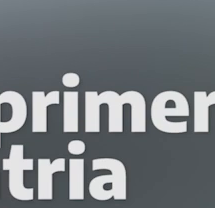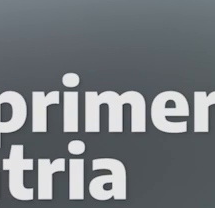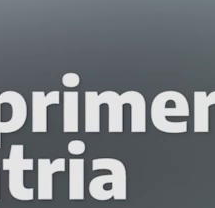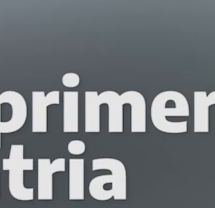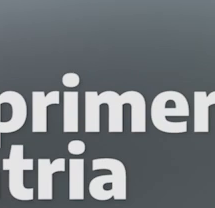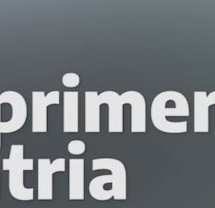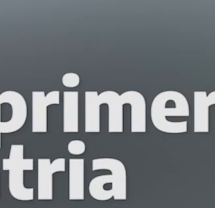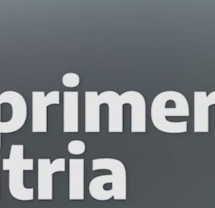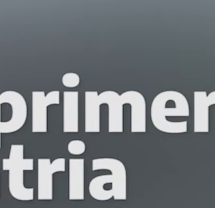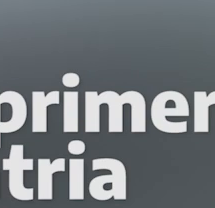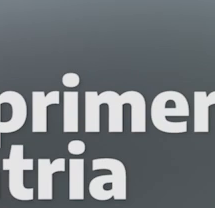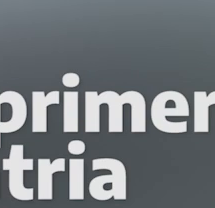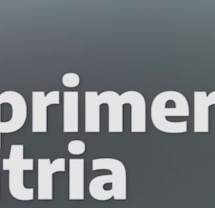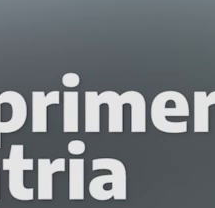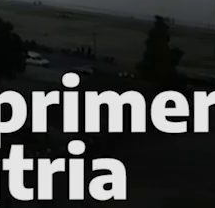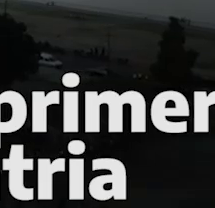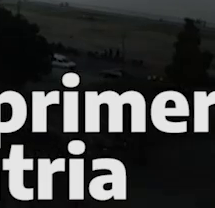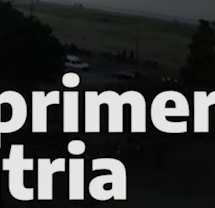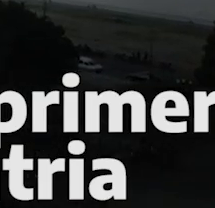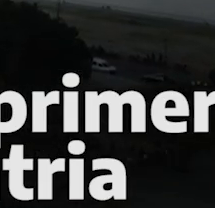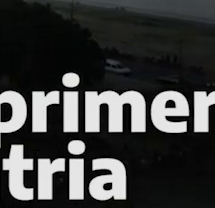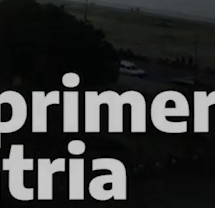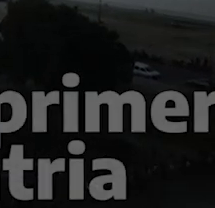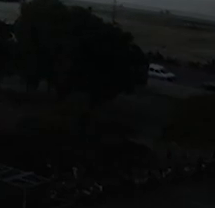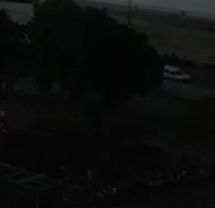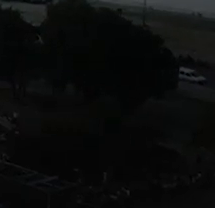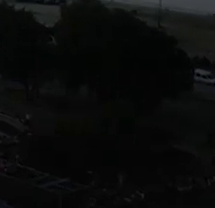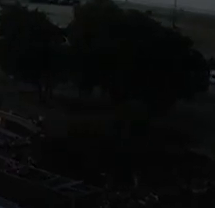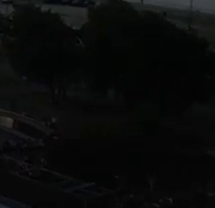Música Música